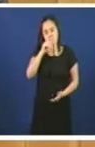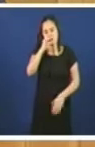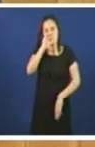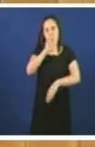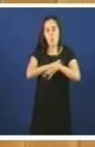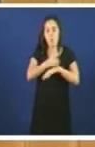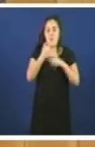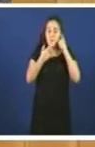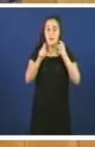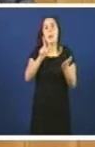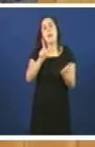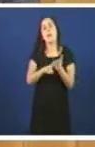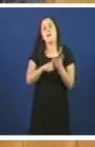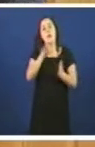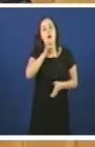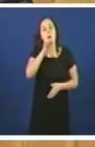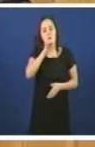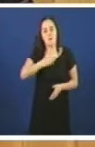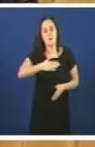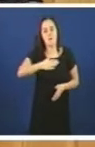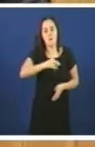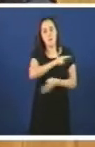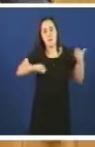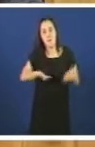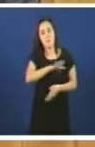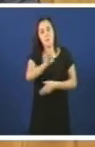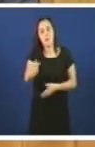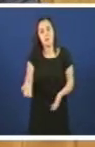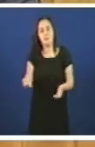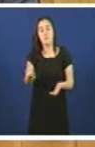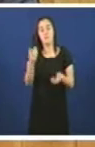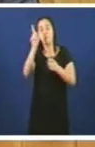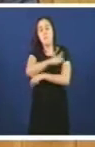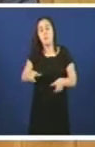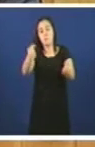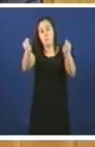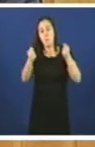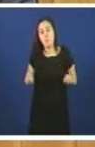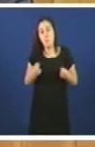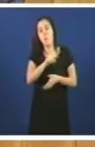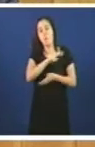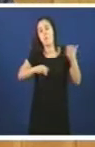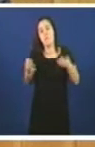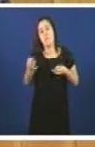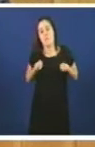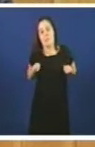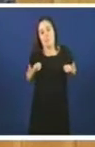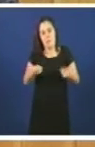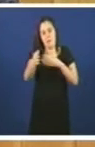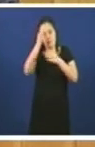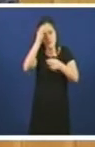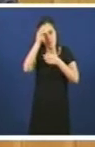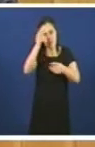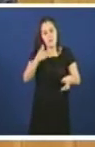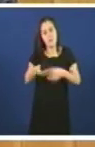lingua propia de Galiza e que obriga dos poderes públicos deste país promover todas as medidas precisas para normalizar, repito,